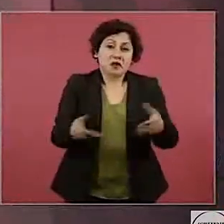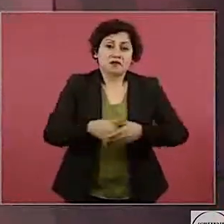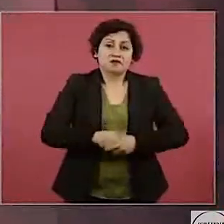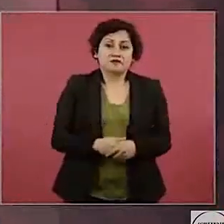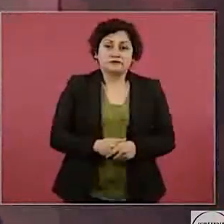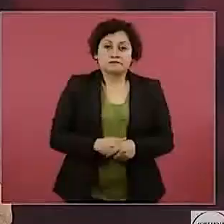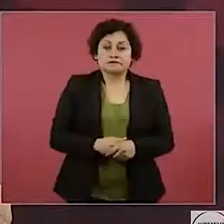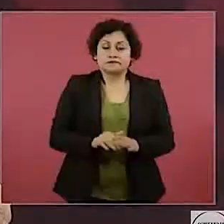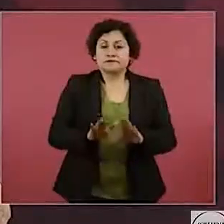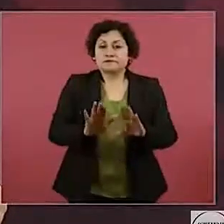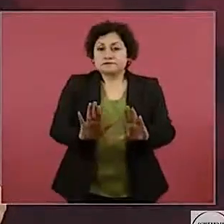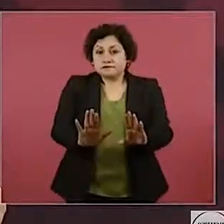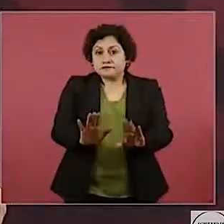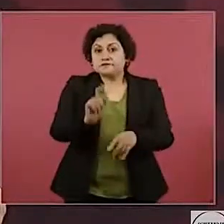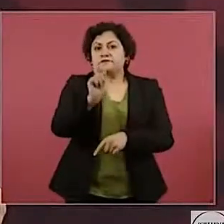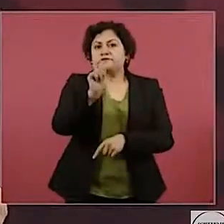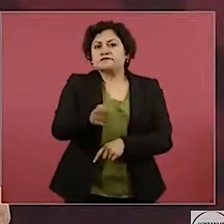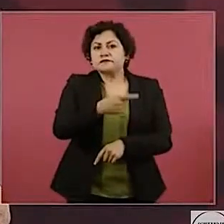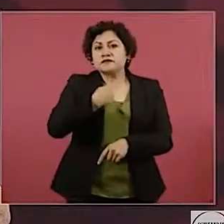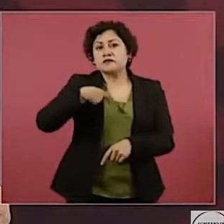Viene una elección, en efecto.